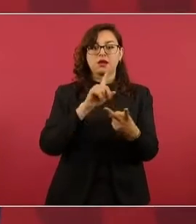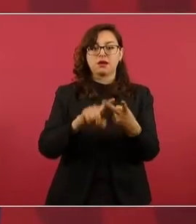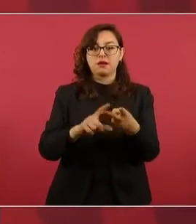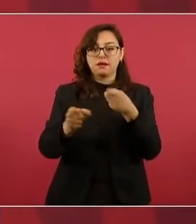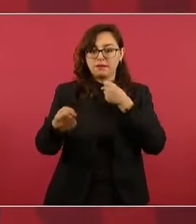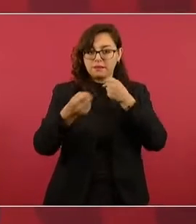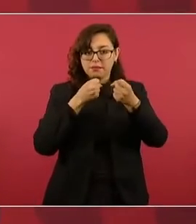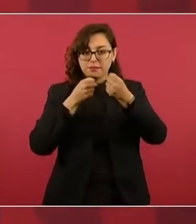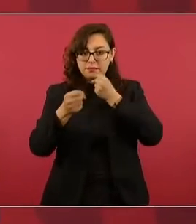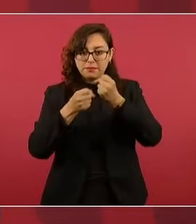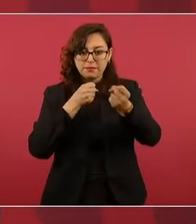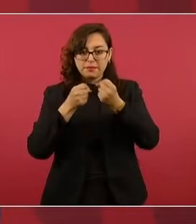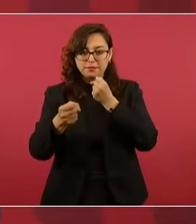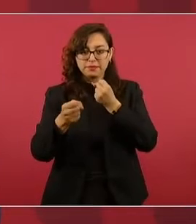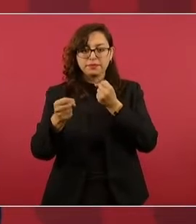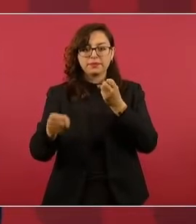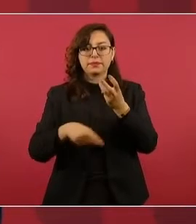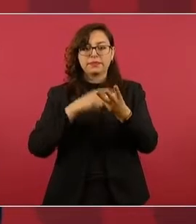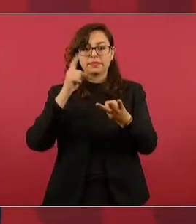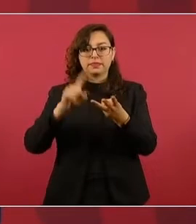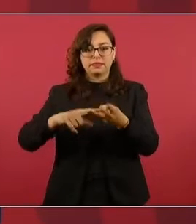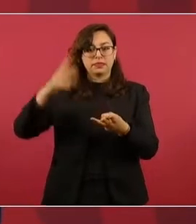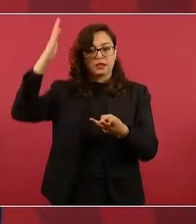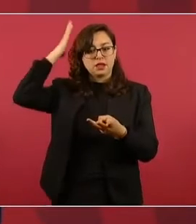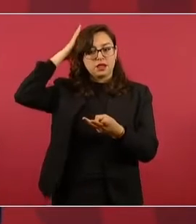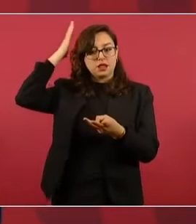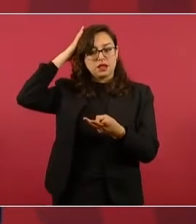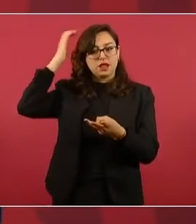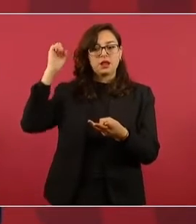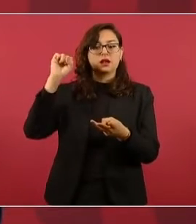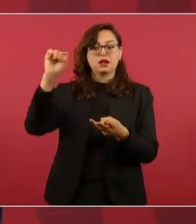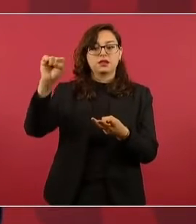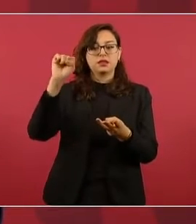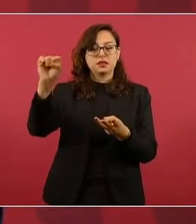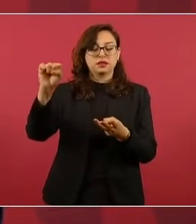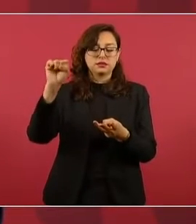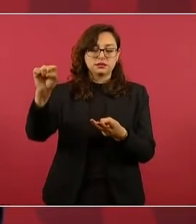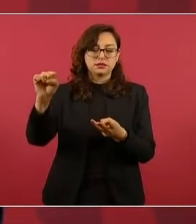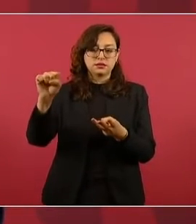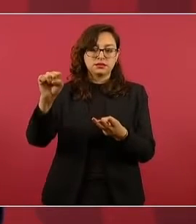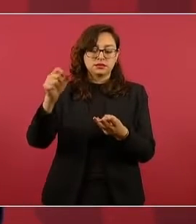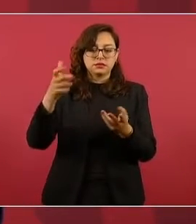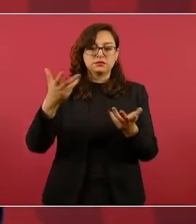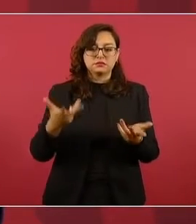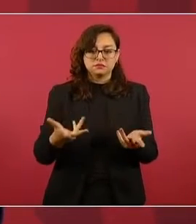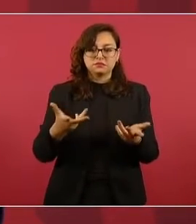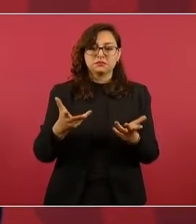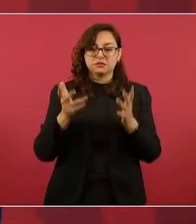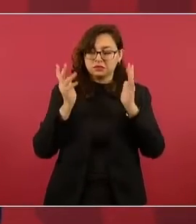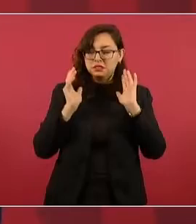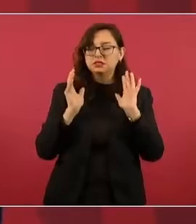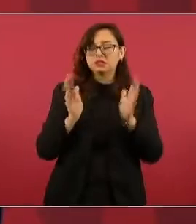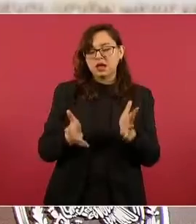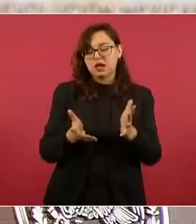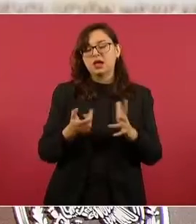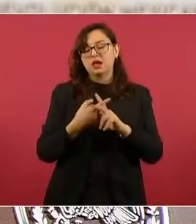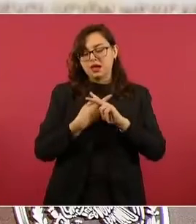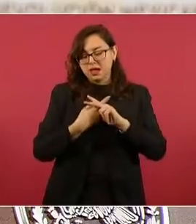periodistas, líderes sindicales están entendiendo